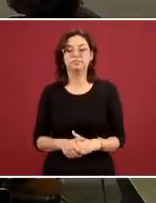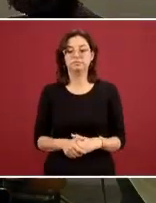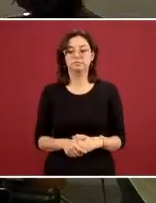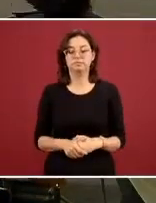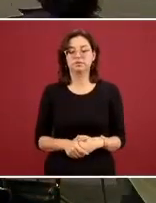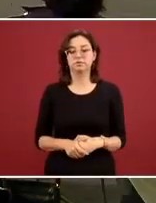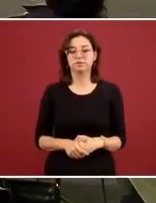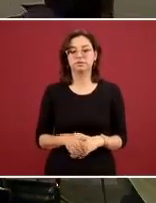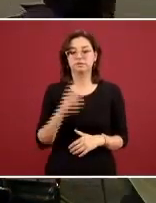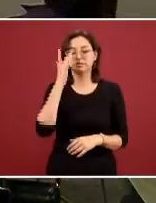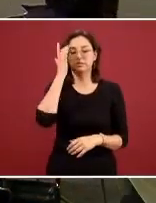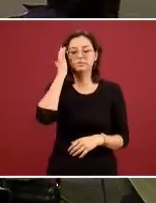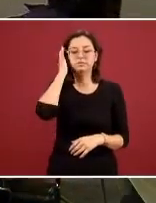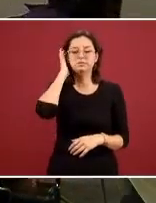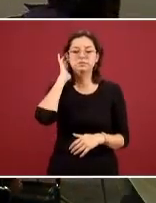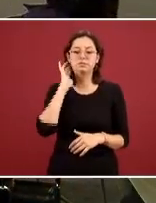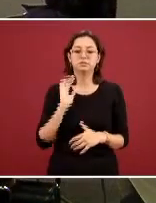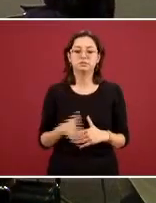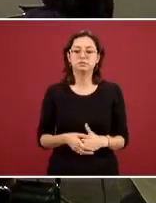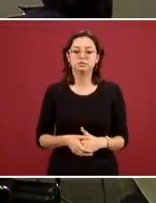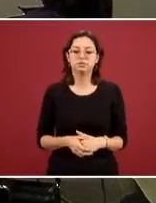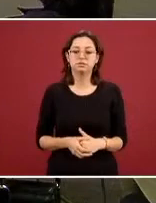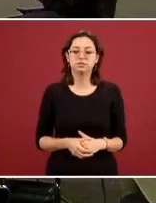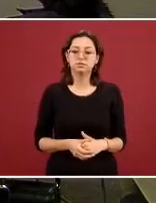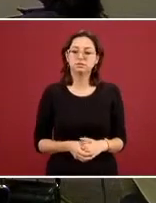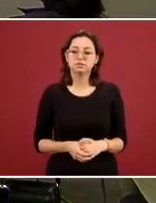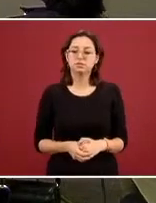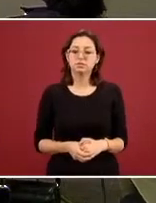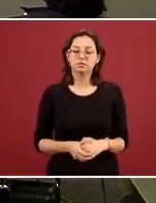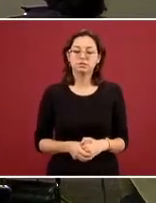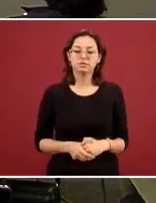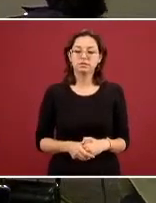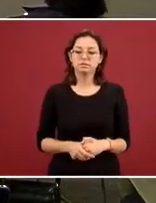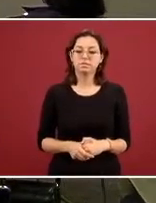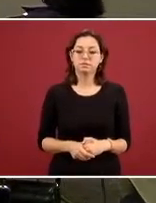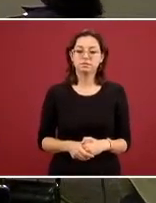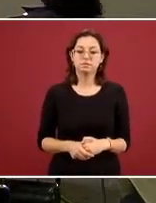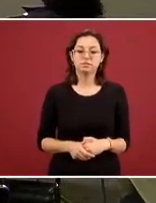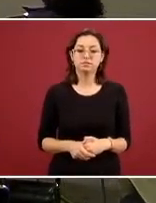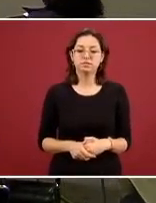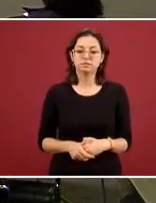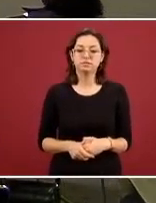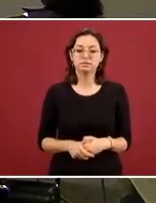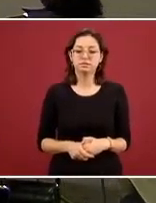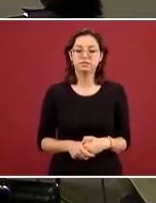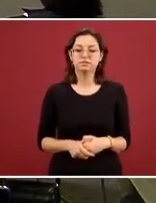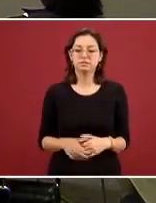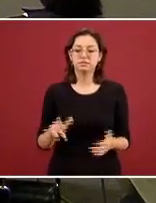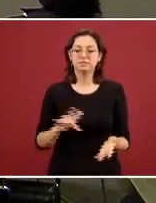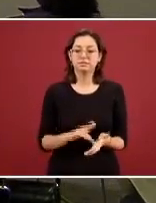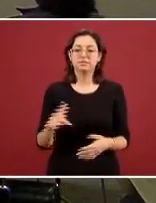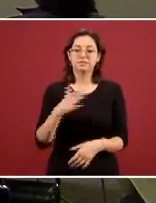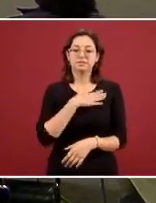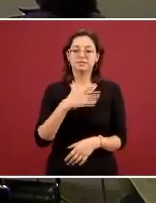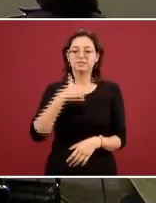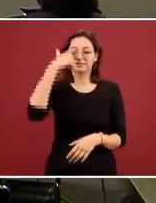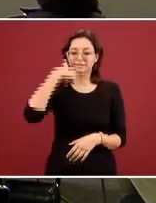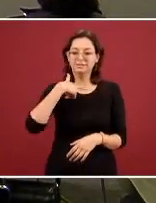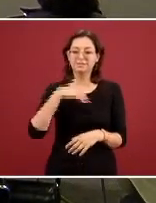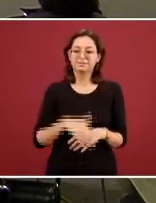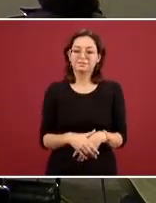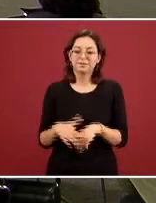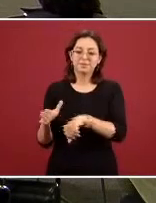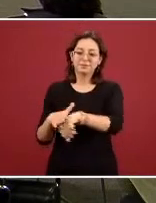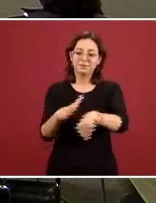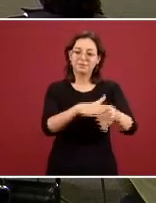Gracias usted y la compañera y a ver cuánto tiempo nos queda Gracias buenas noches hoy hacen aquí el llamado